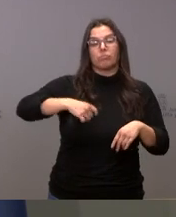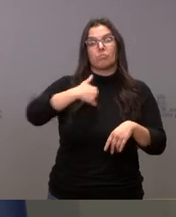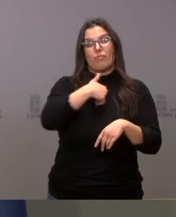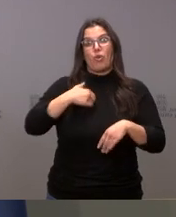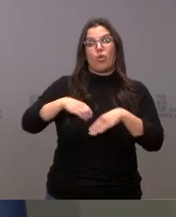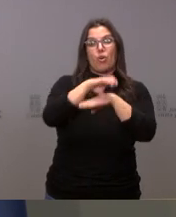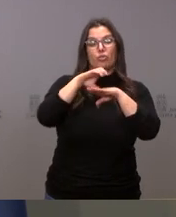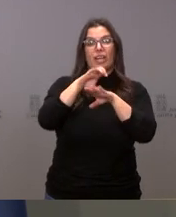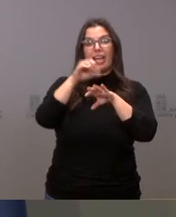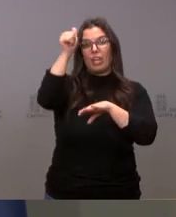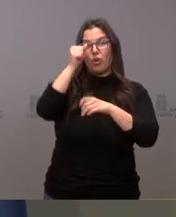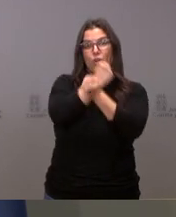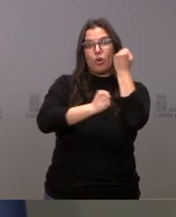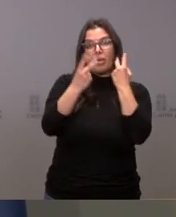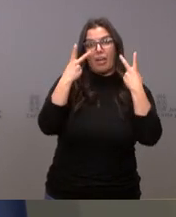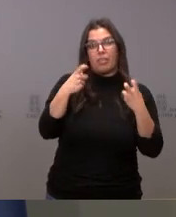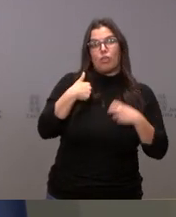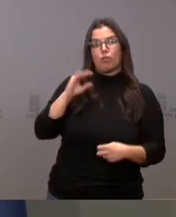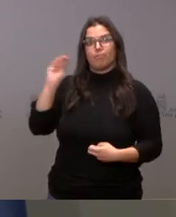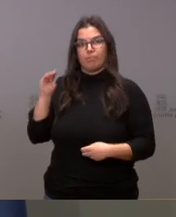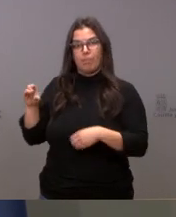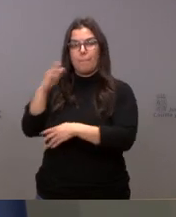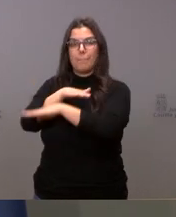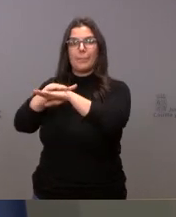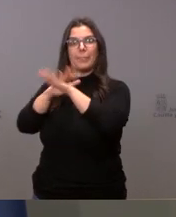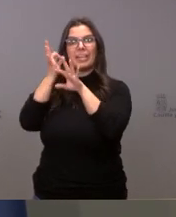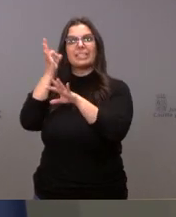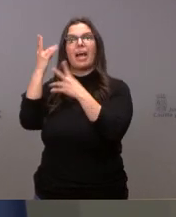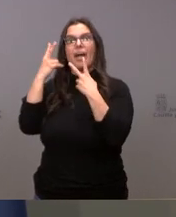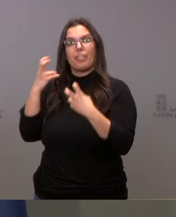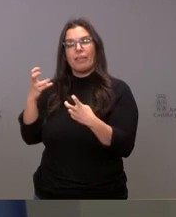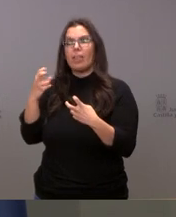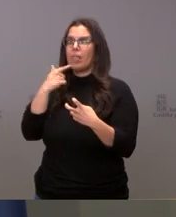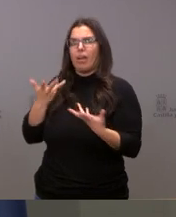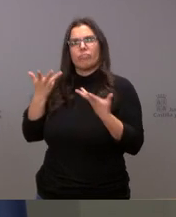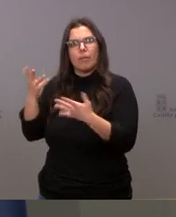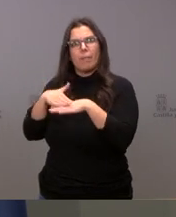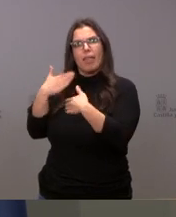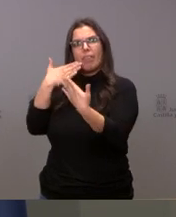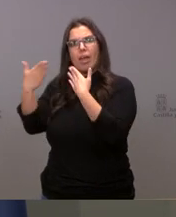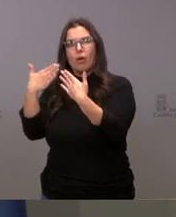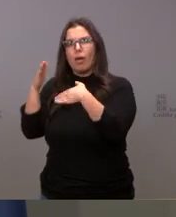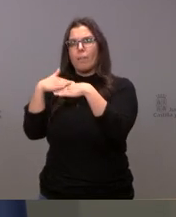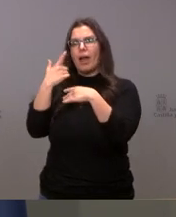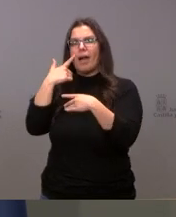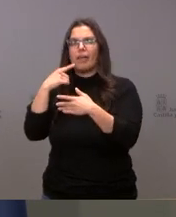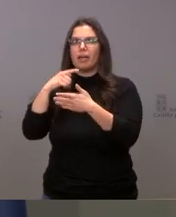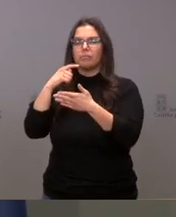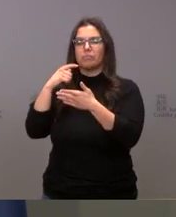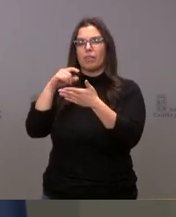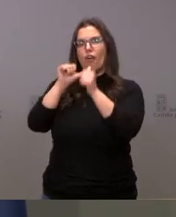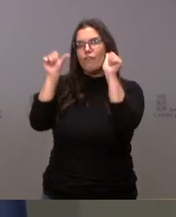Economía y Hacienda a la ministra de Hacienda, mostrando nuestra disposición a dialogar y establecer el mecanismo de pago para esos